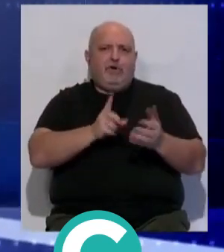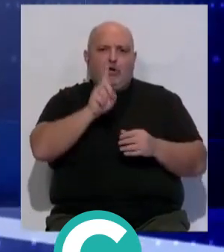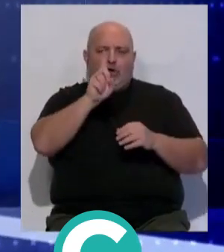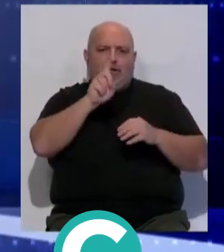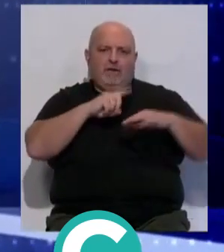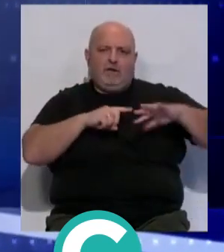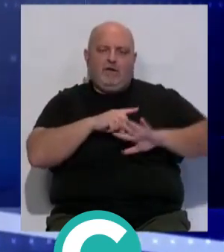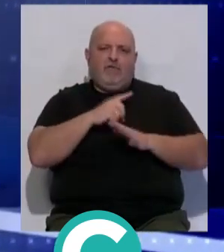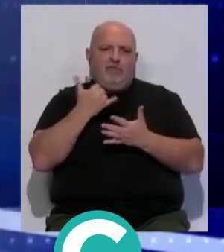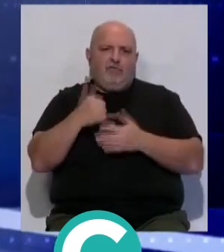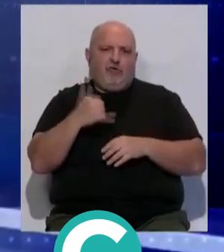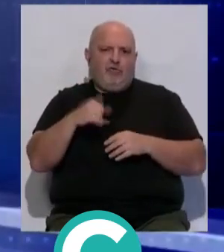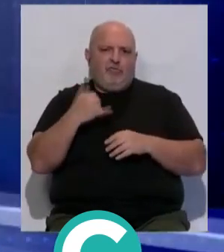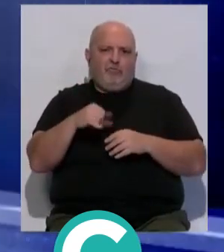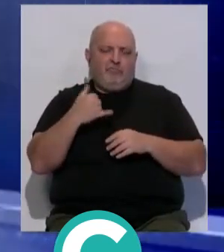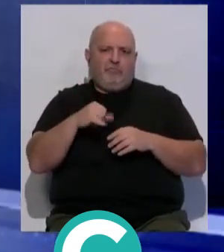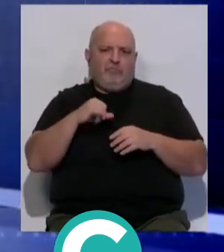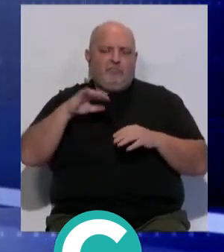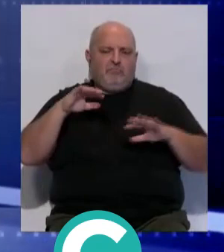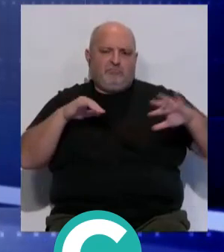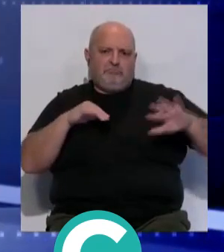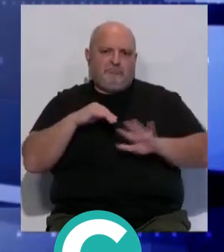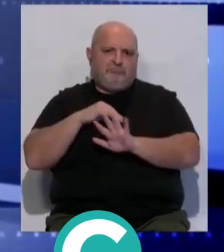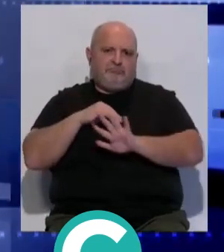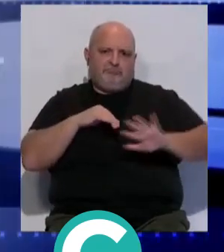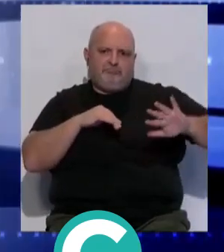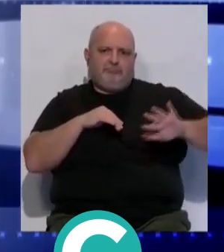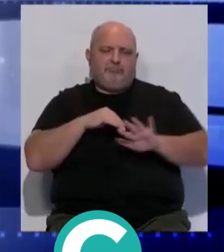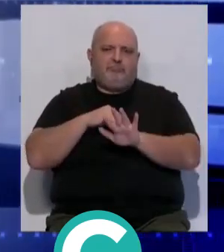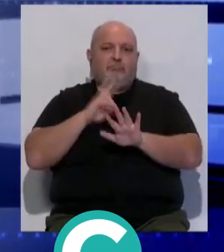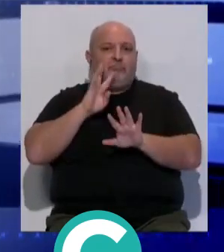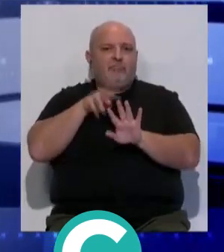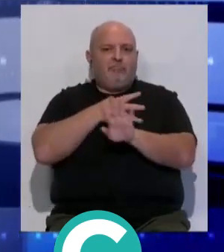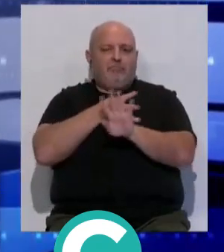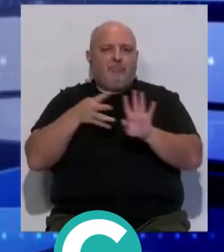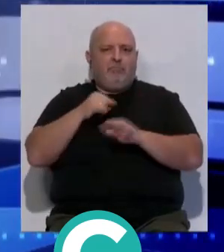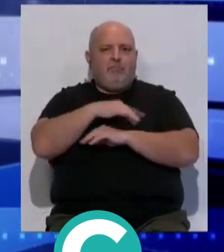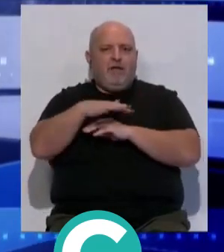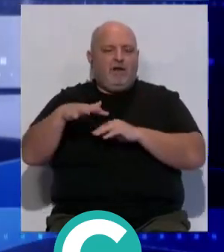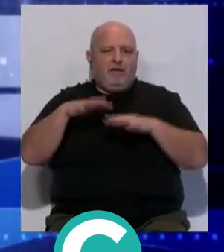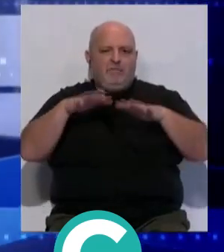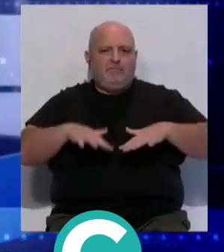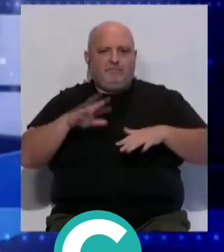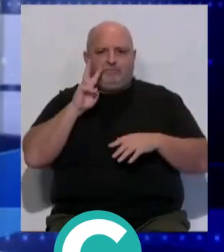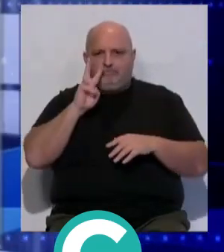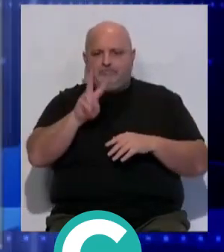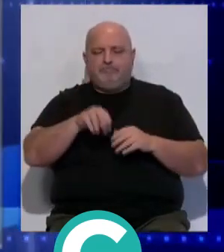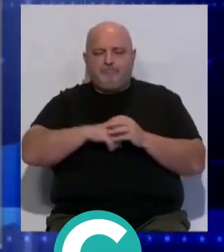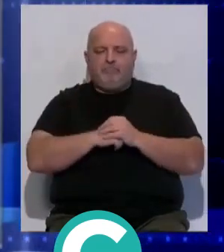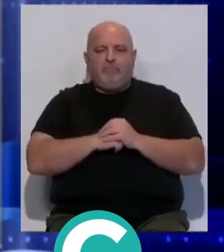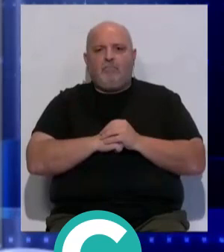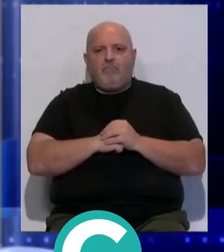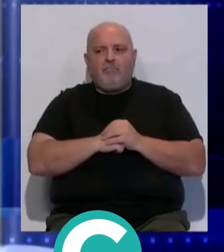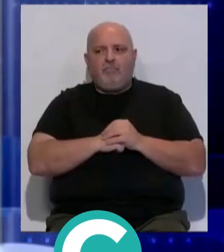noroeste de flojos a moderados, permaneciendo del oeste en el estrecho. A continuación, les ofrecemos la tabla de oleajes y